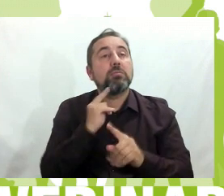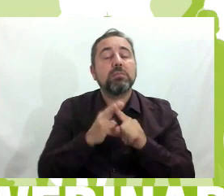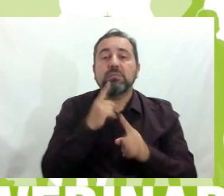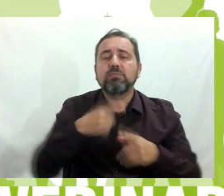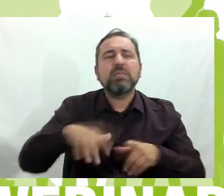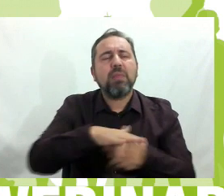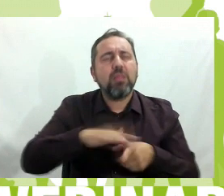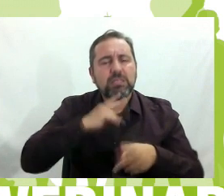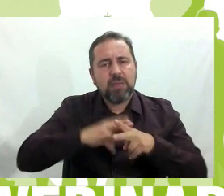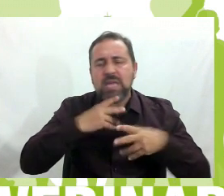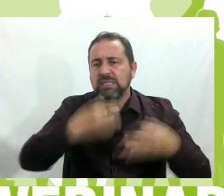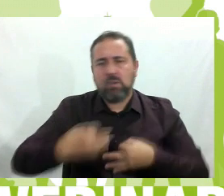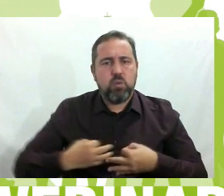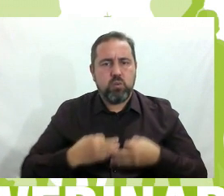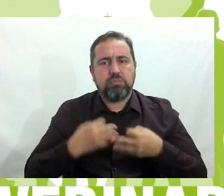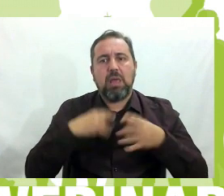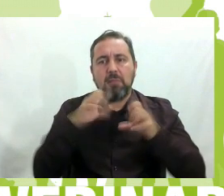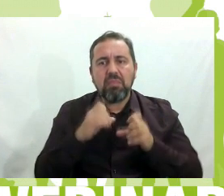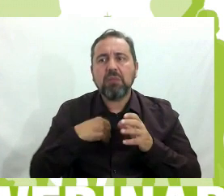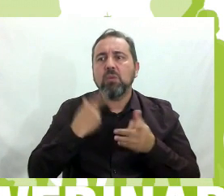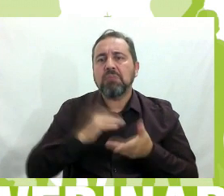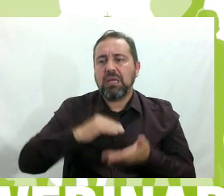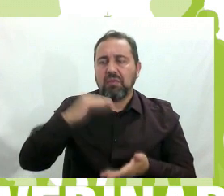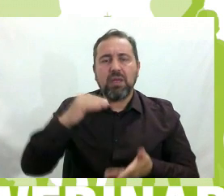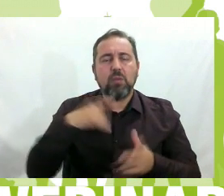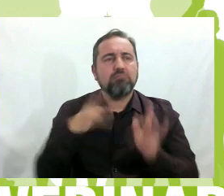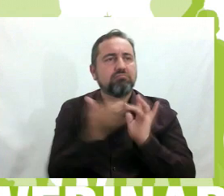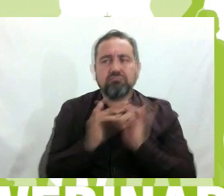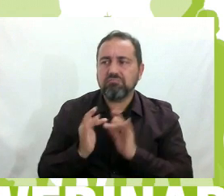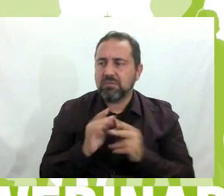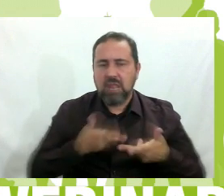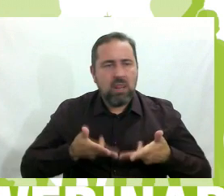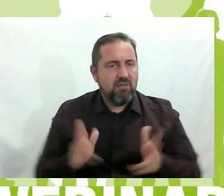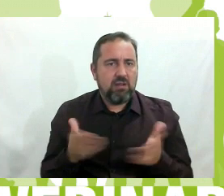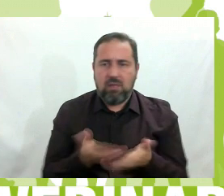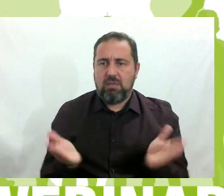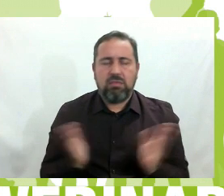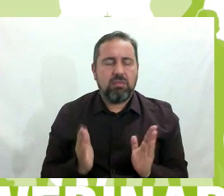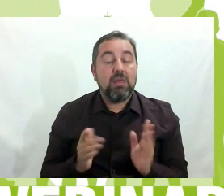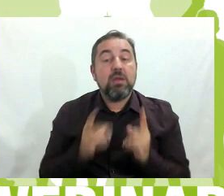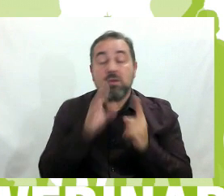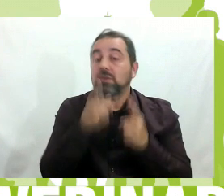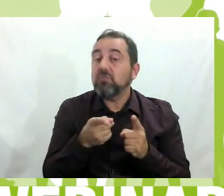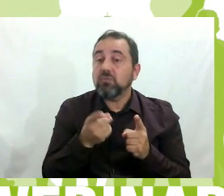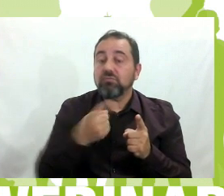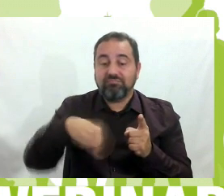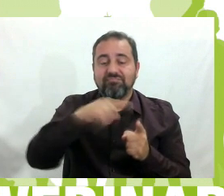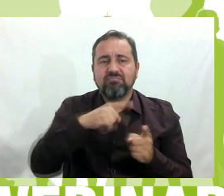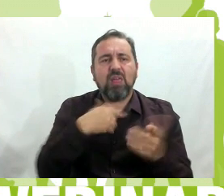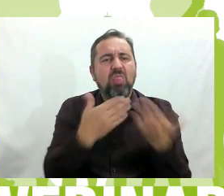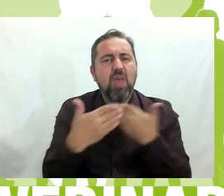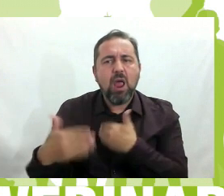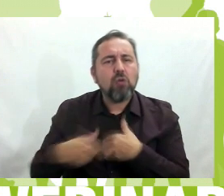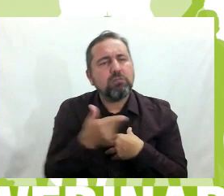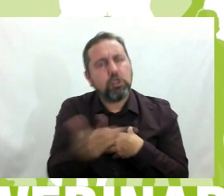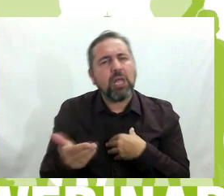y que puedan aprender, crecer y relacionarse en libertad. Para ello es importante el diálogo. El diálogo entre el